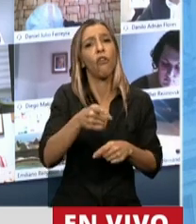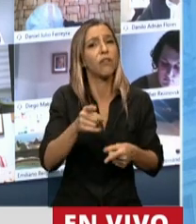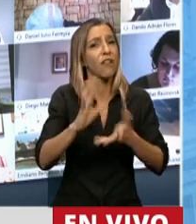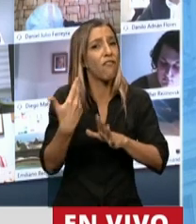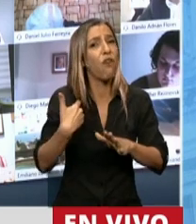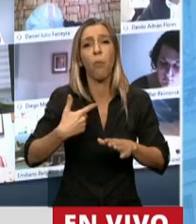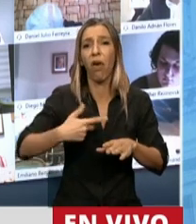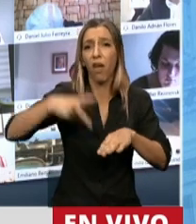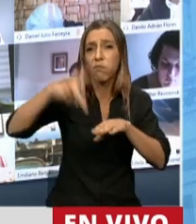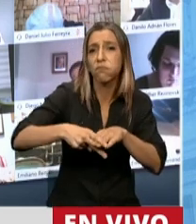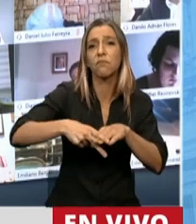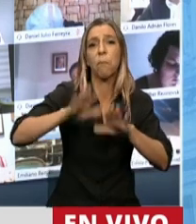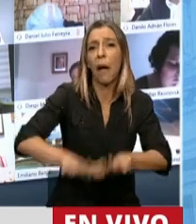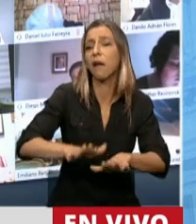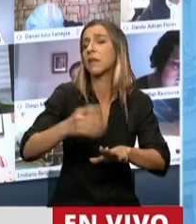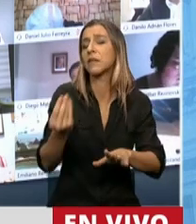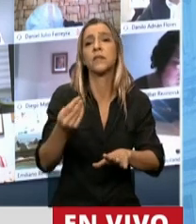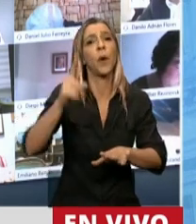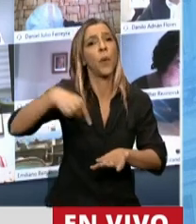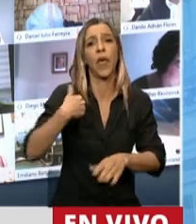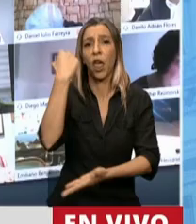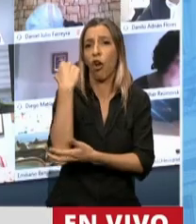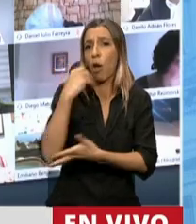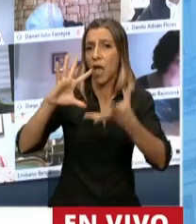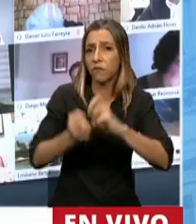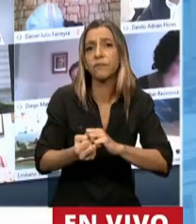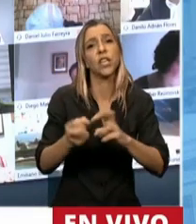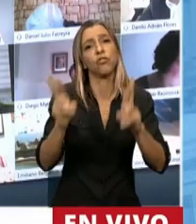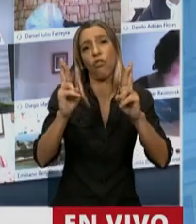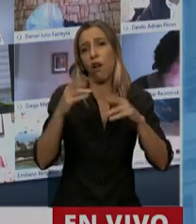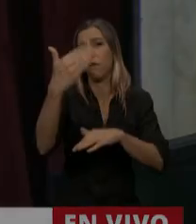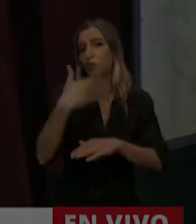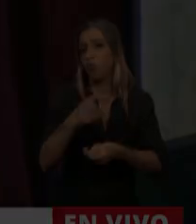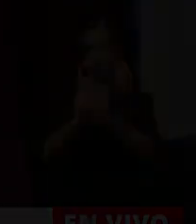un desastre económico y esperamos que se modifiquen rápidamente. Muchas gracias. Gracias, diputado.